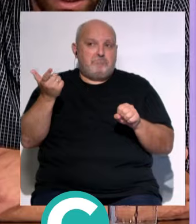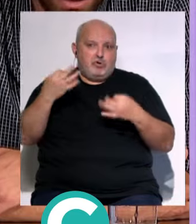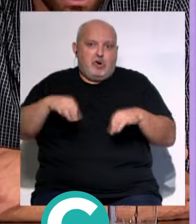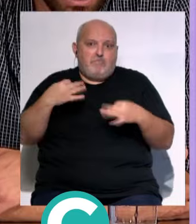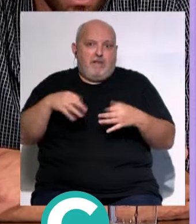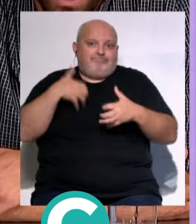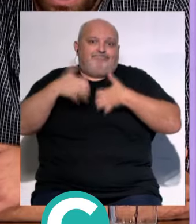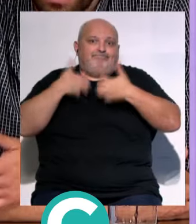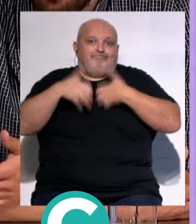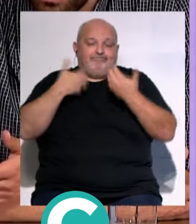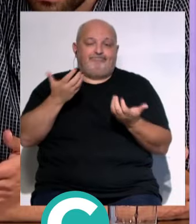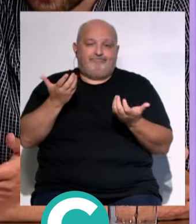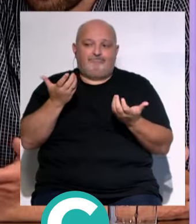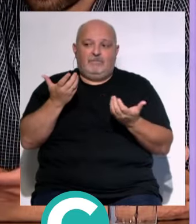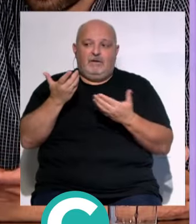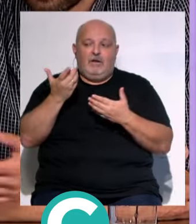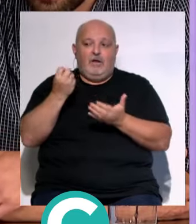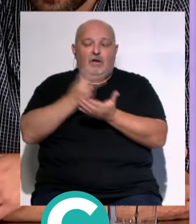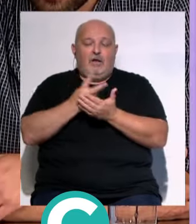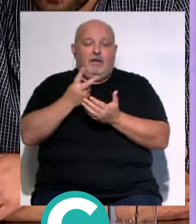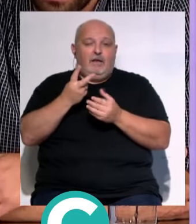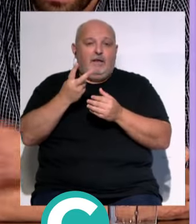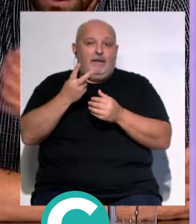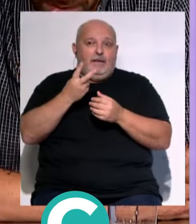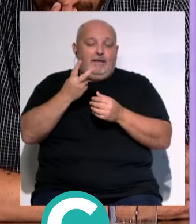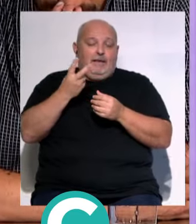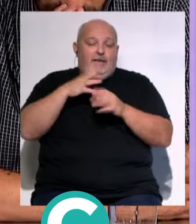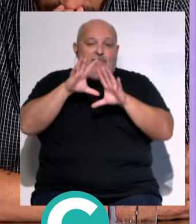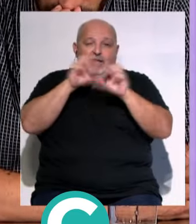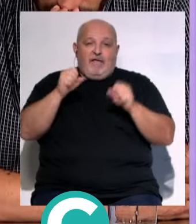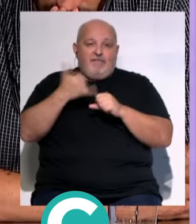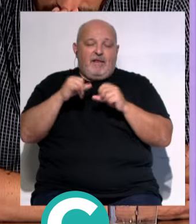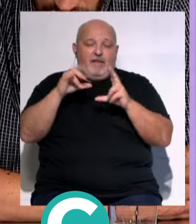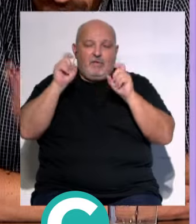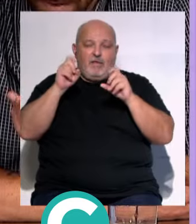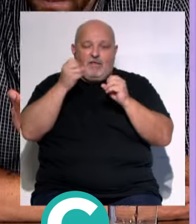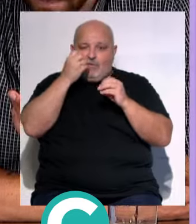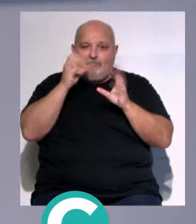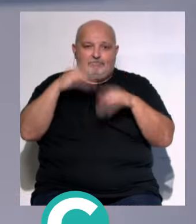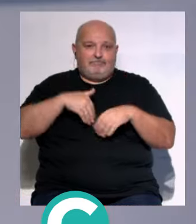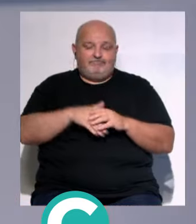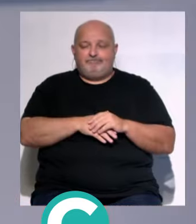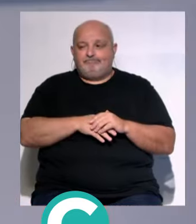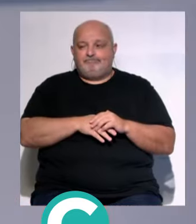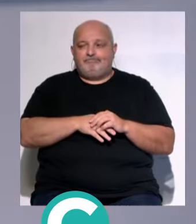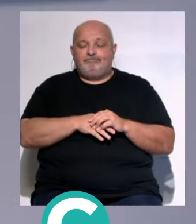normal... ...que ante esta realidad pues se replantee... ...que Valcárcel no sea en la Facultad de Educación. Por su parte, el